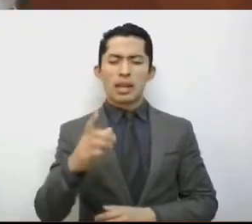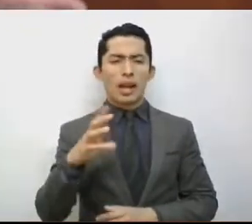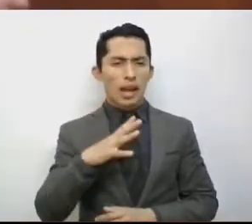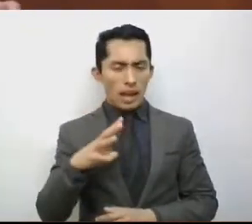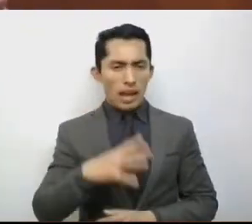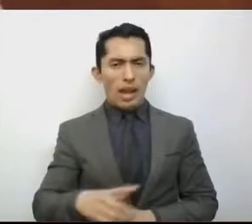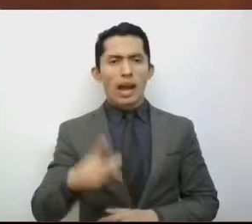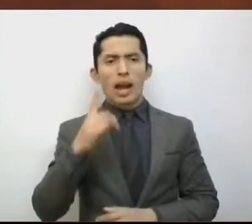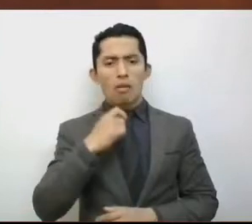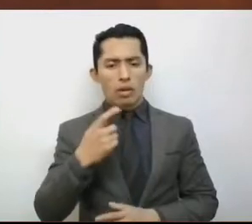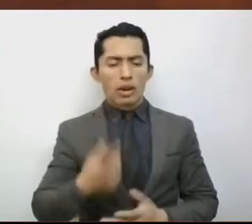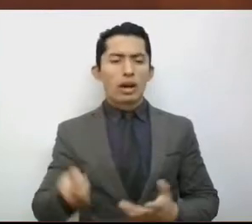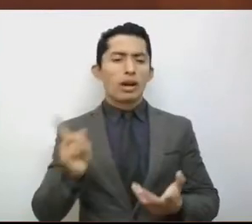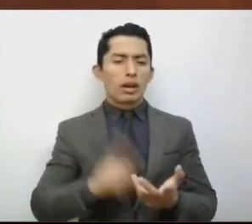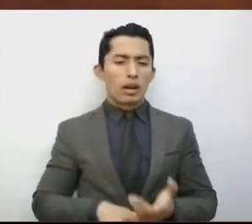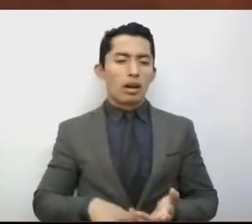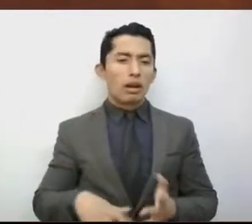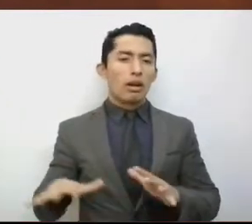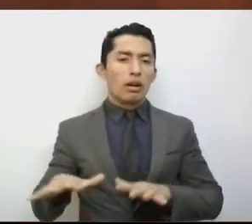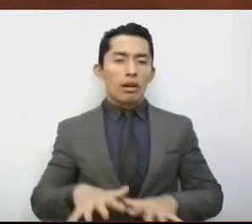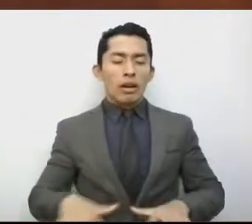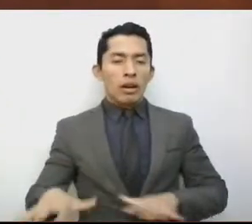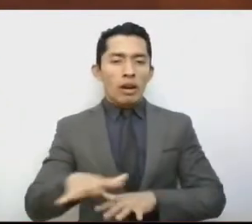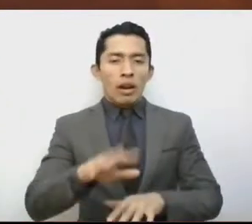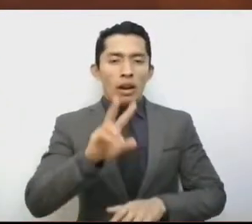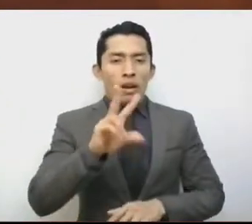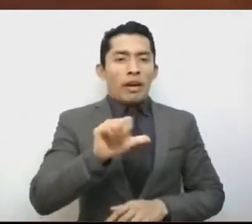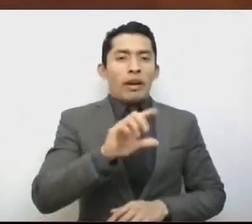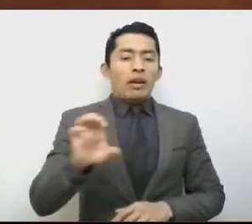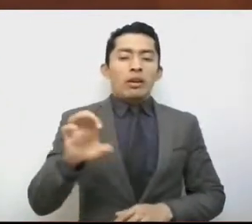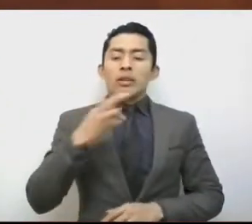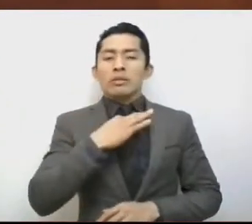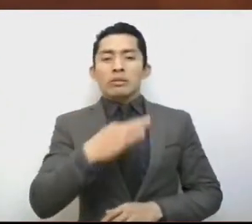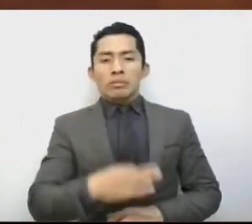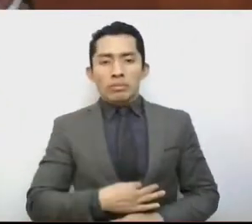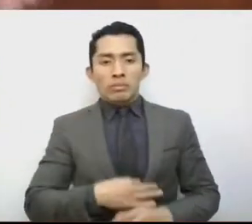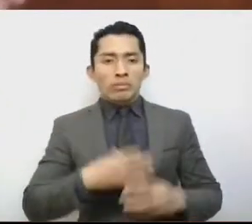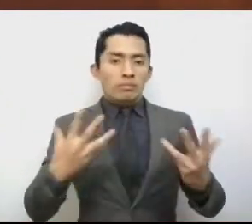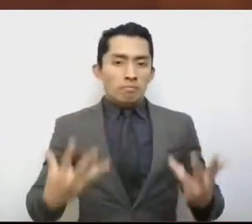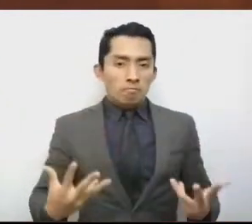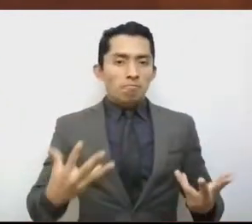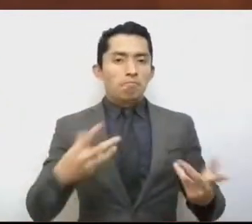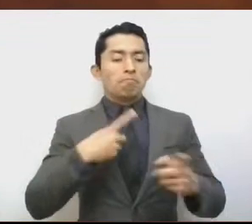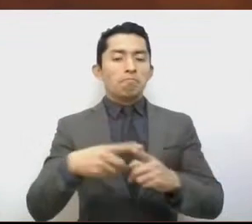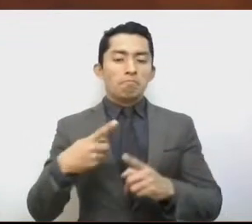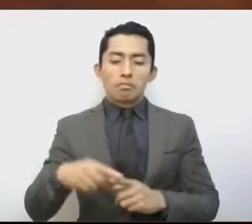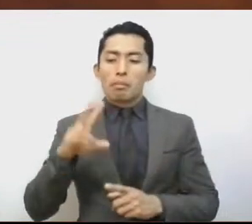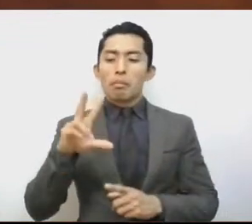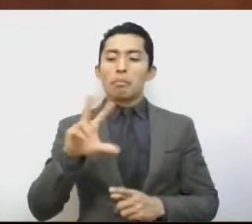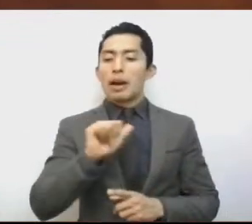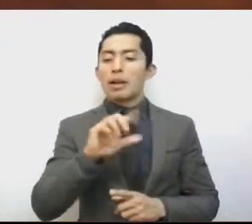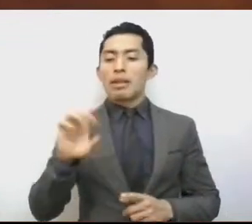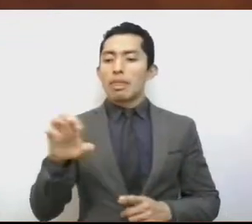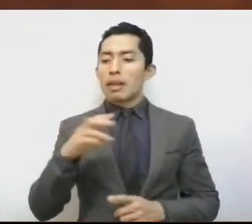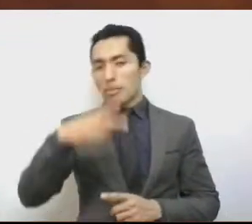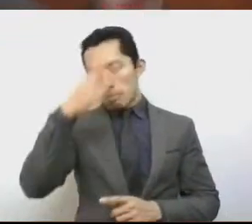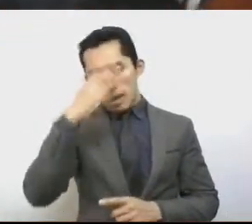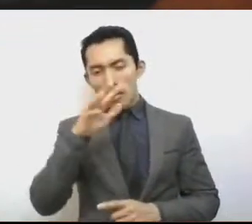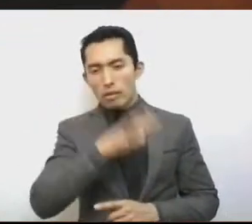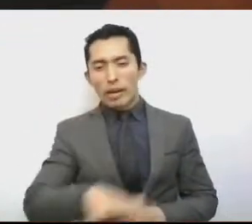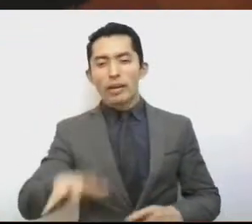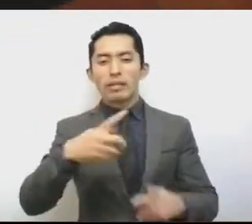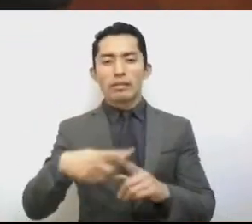y no pluviales del Valle de Toluca y muchas del Valle de México, todas estas